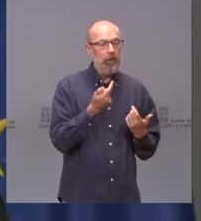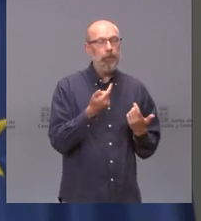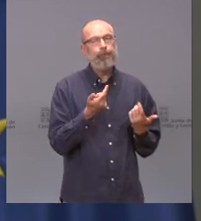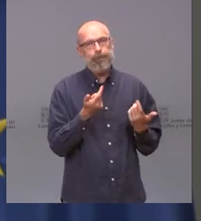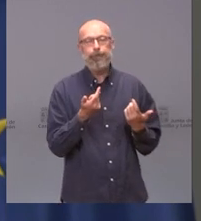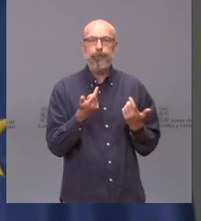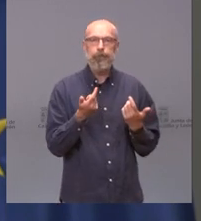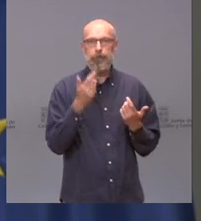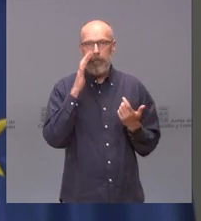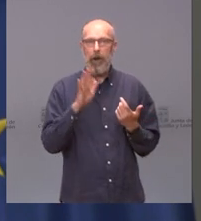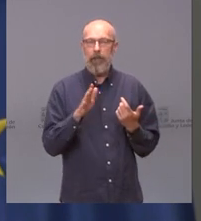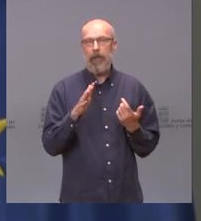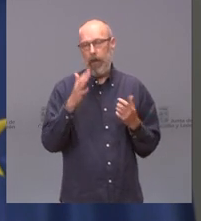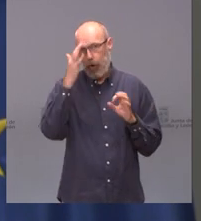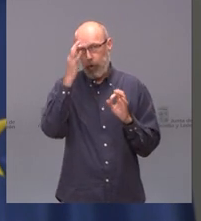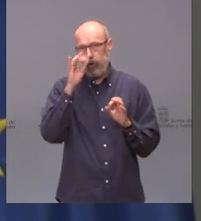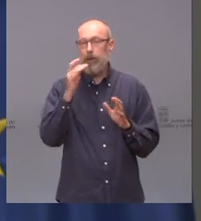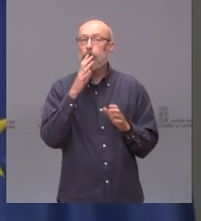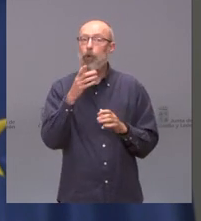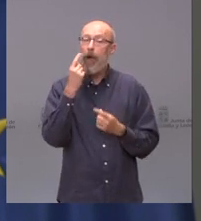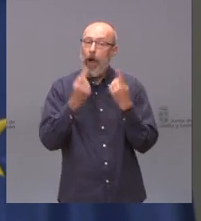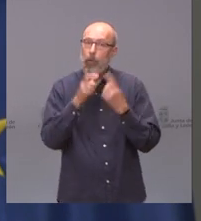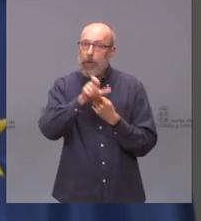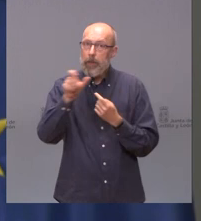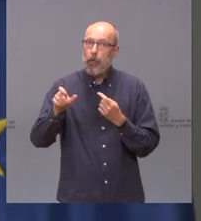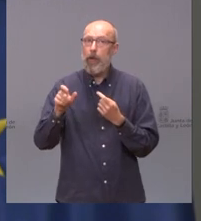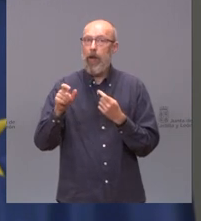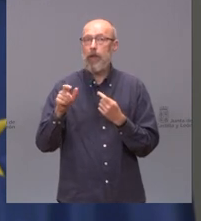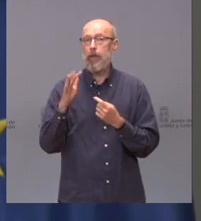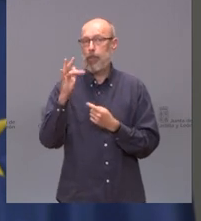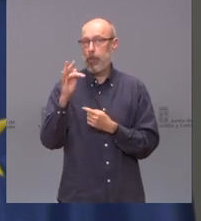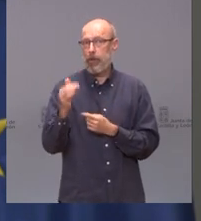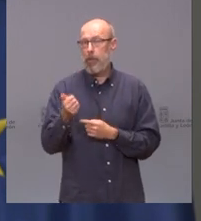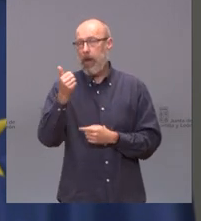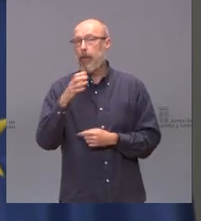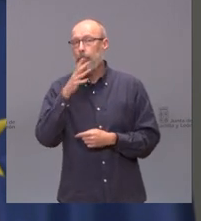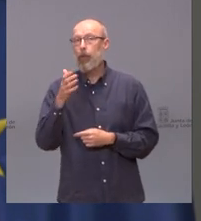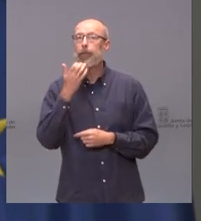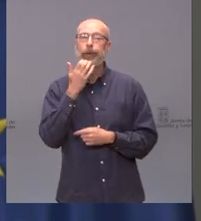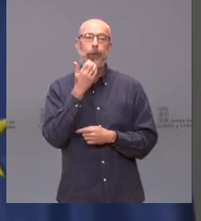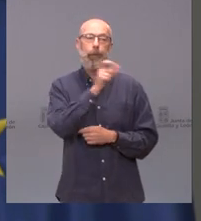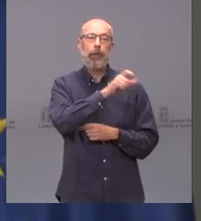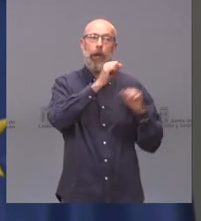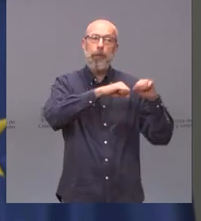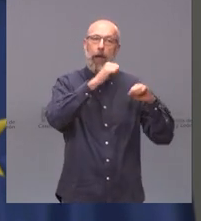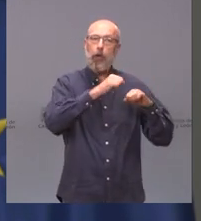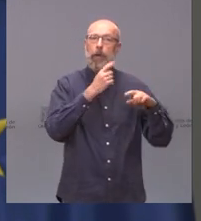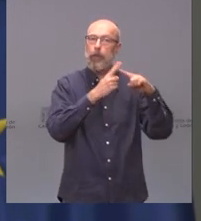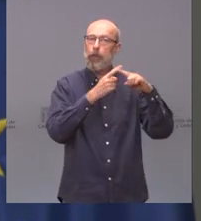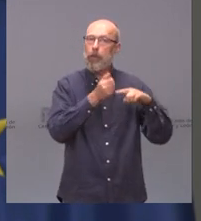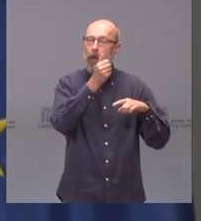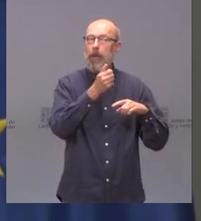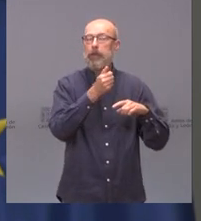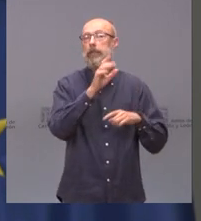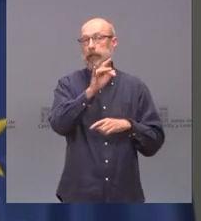sobre si hay personas que van a tener más ventajas si esto se pone en marcha si nuestros mayores van a tener más ventajas sí me alegra